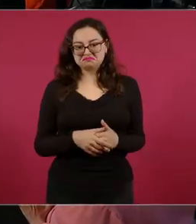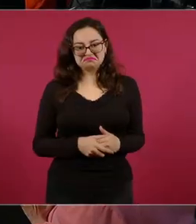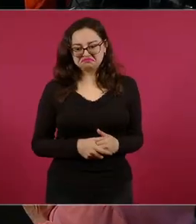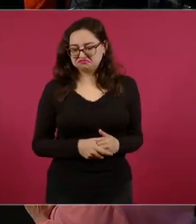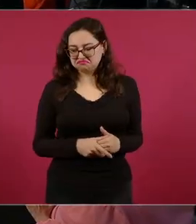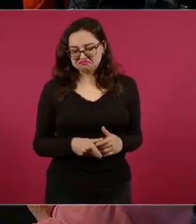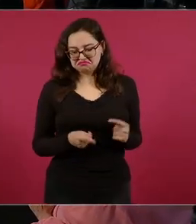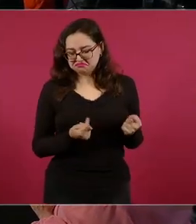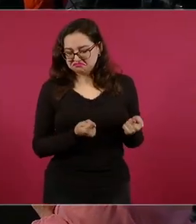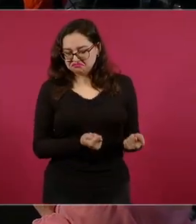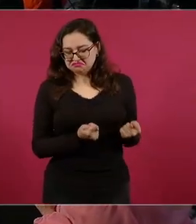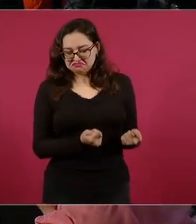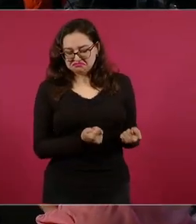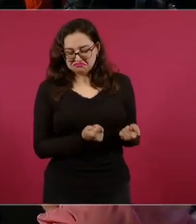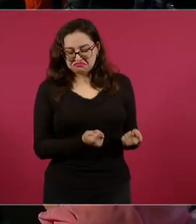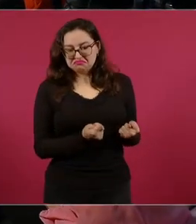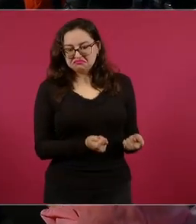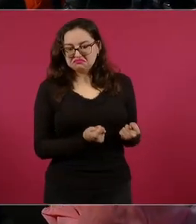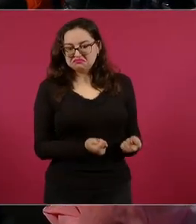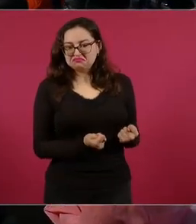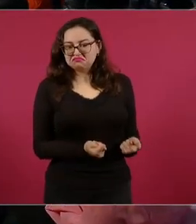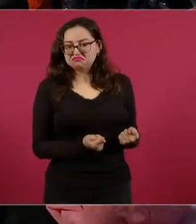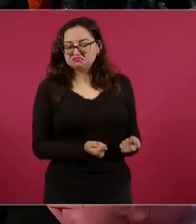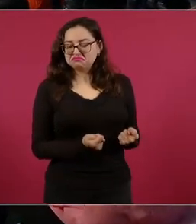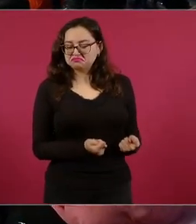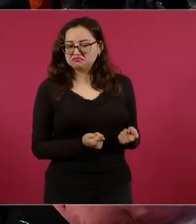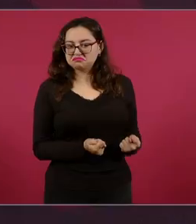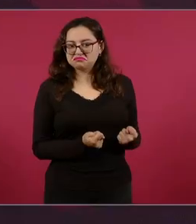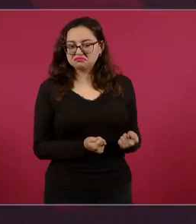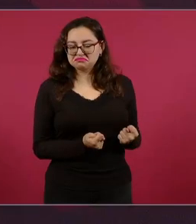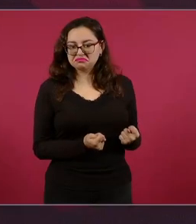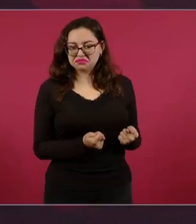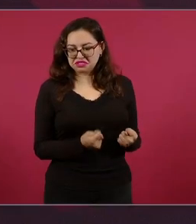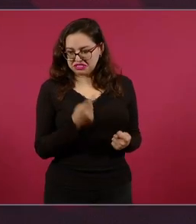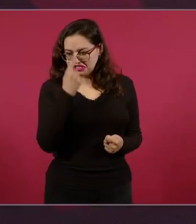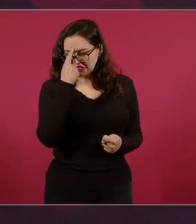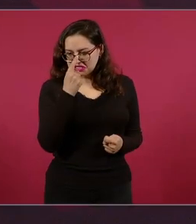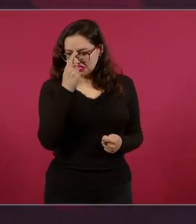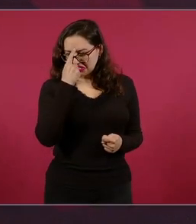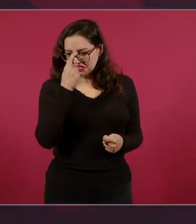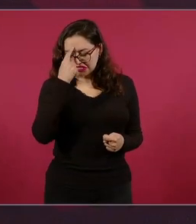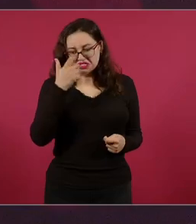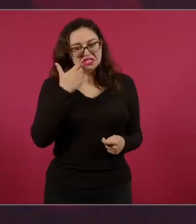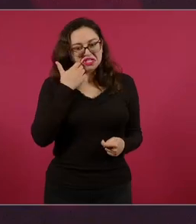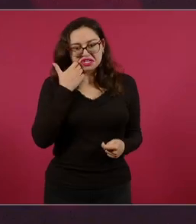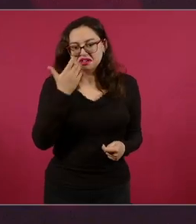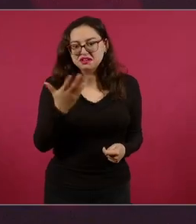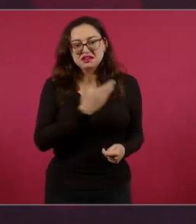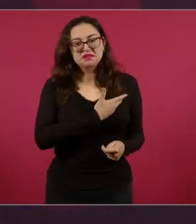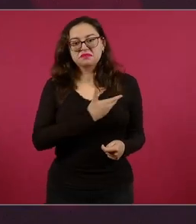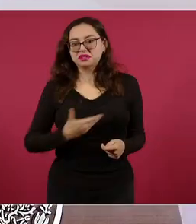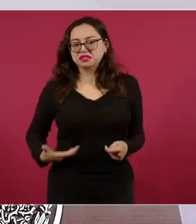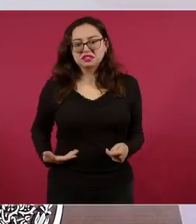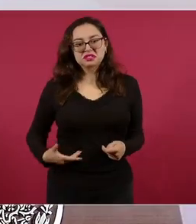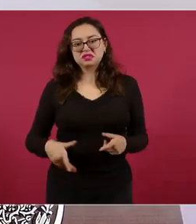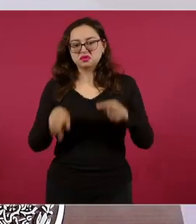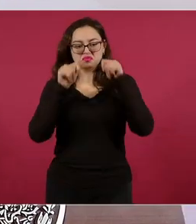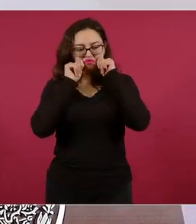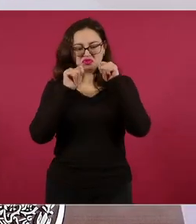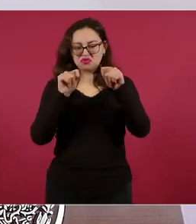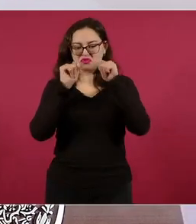buscando el poder, por el poder.